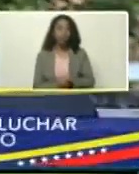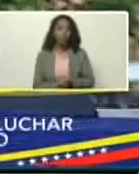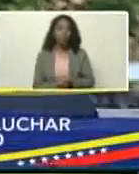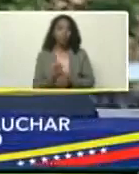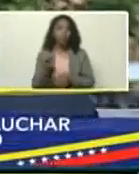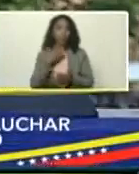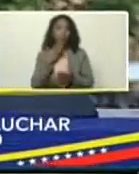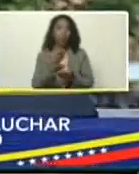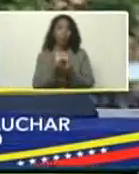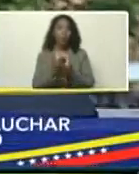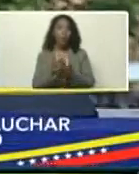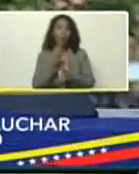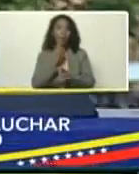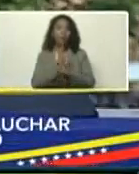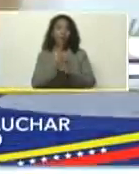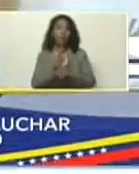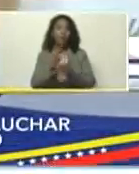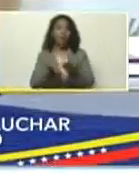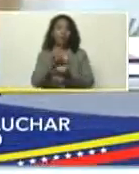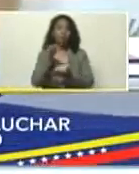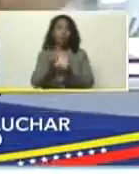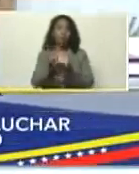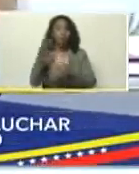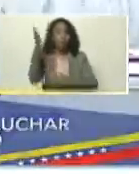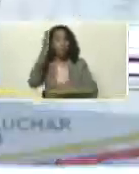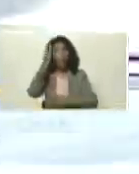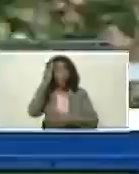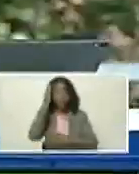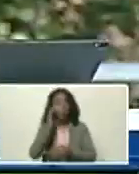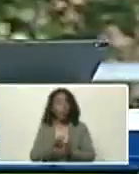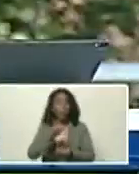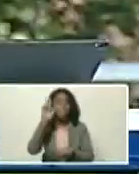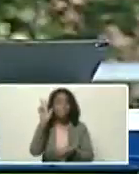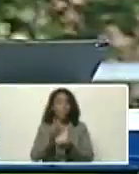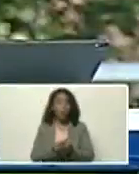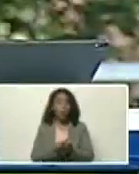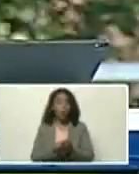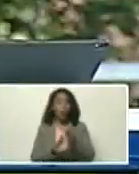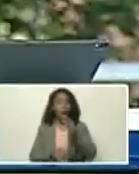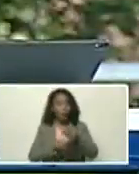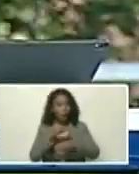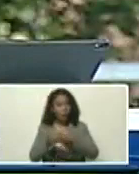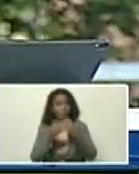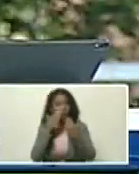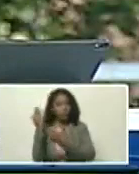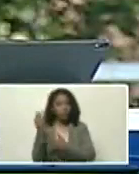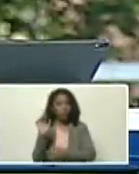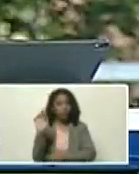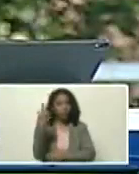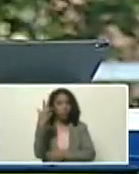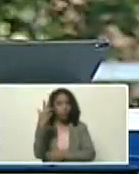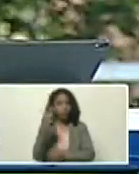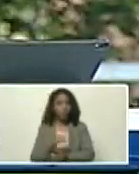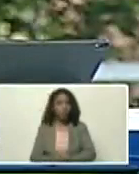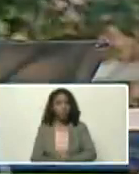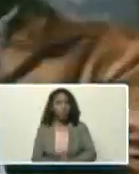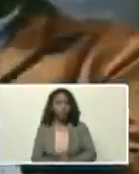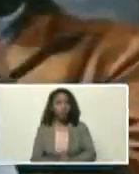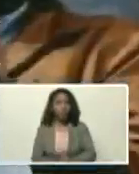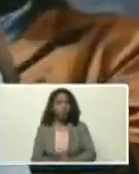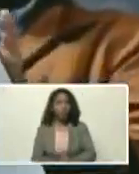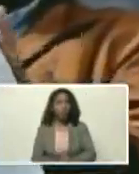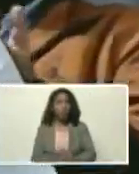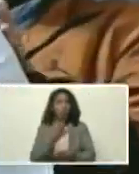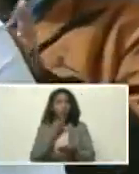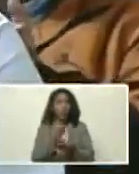se propone, una red, nacional, de saberes, aprobada, ejecútese, tercero, se